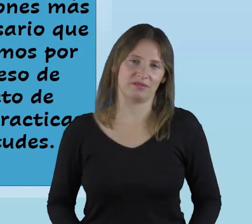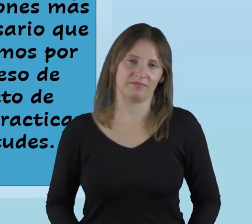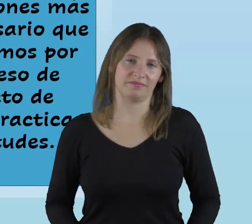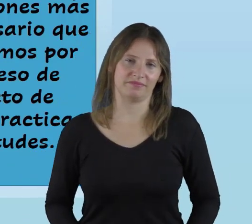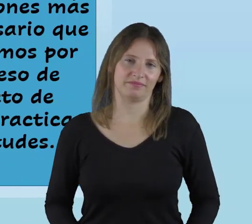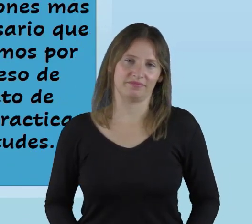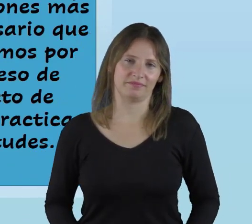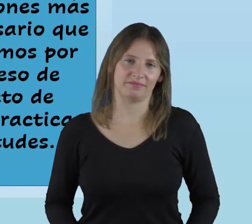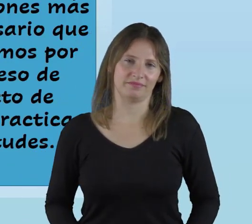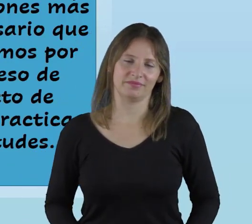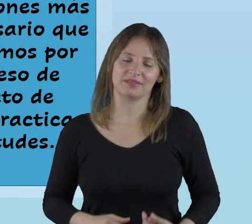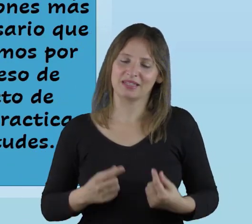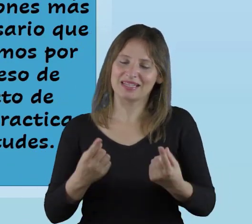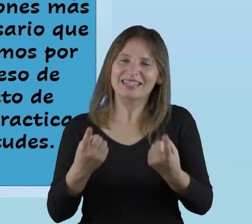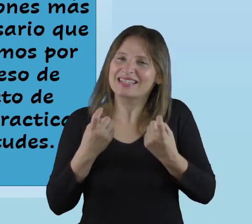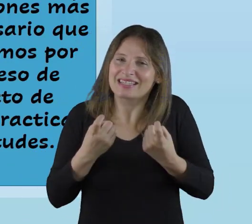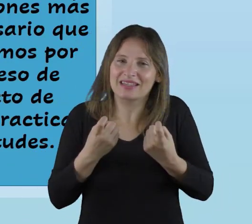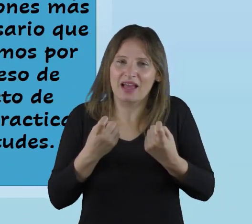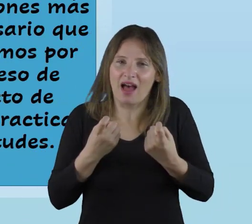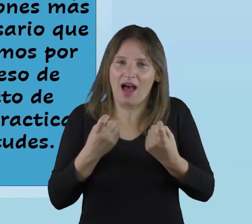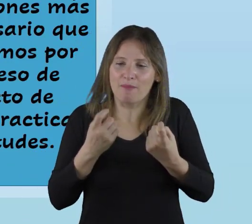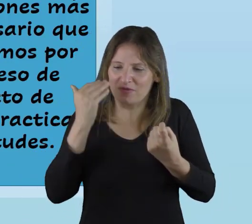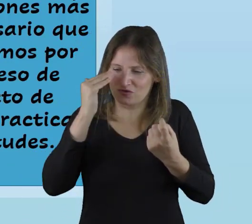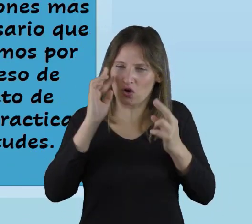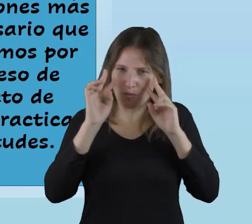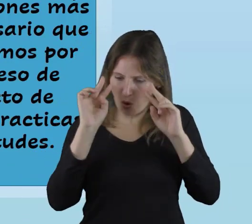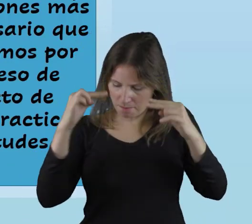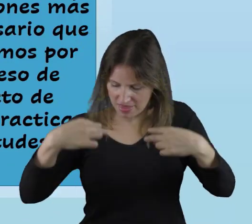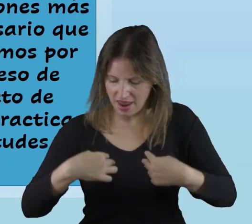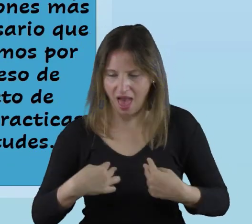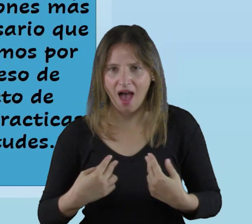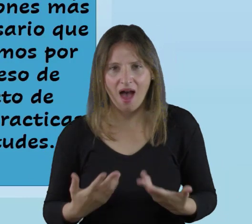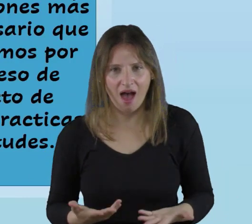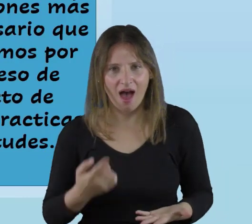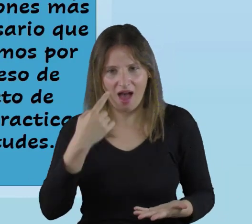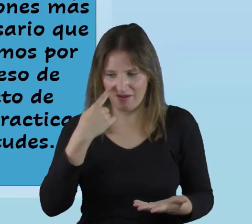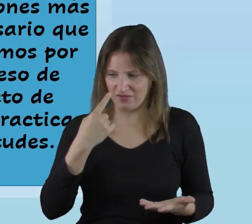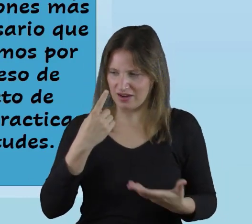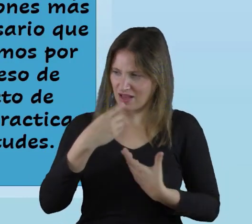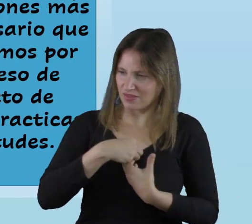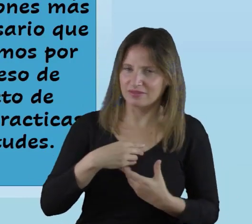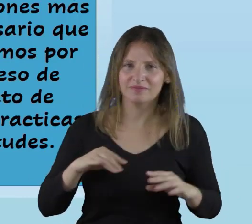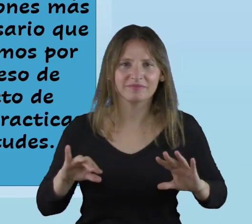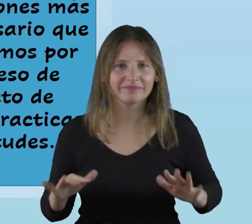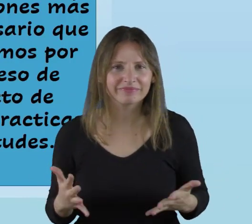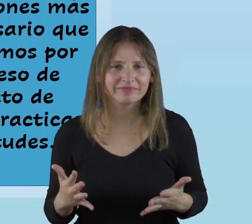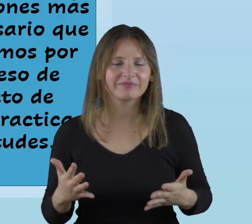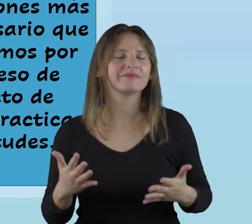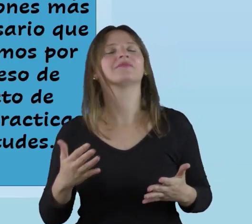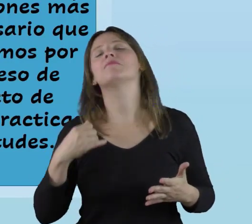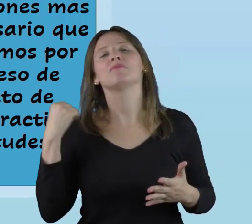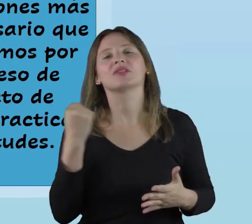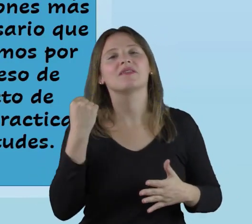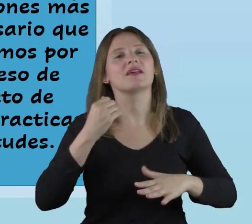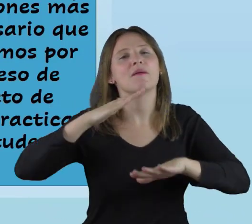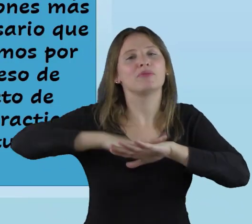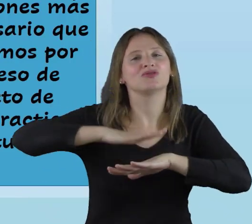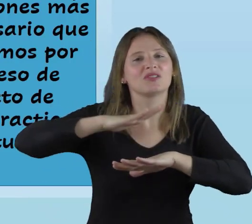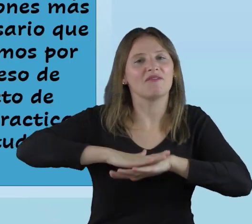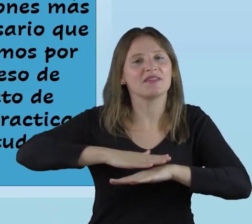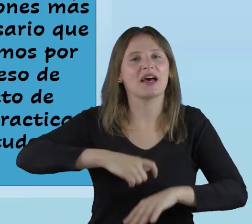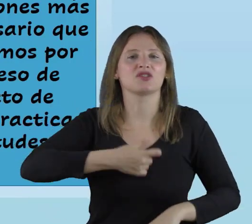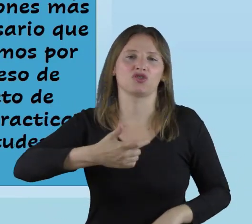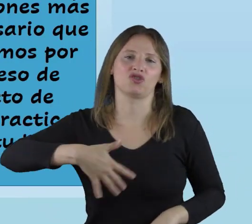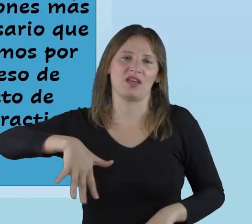nuestras actitudes es necesario que tengamos una